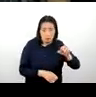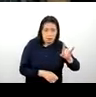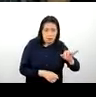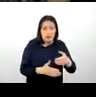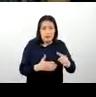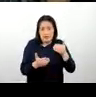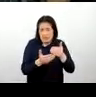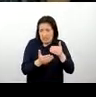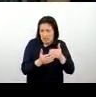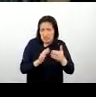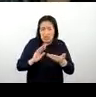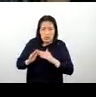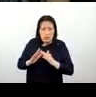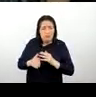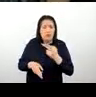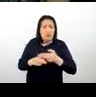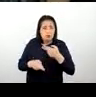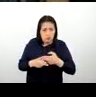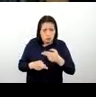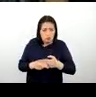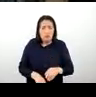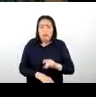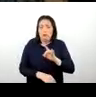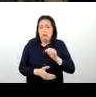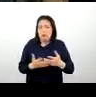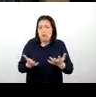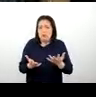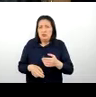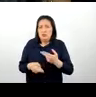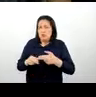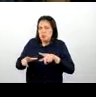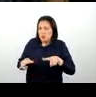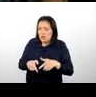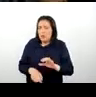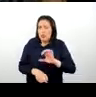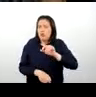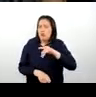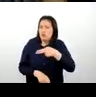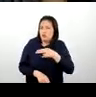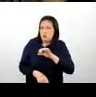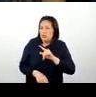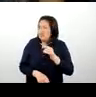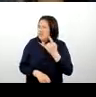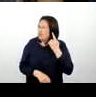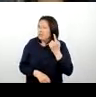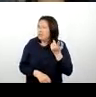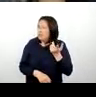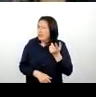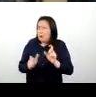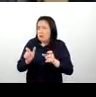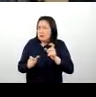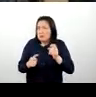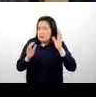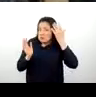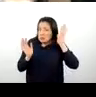cerca a una comunidad que se llama Arubichaca que está en Chungui, y Chungui cuando ustedes escuchan, tal vez algunos sí lo conocen o no,